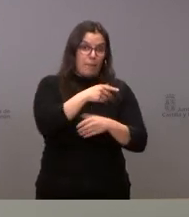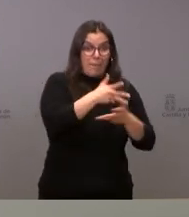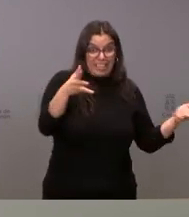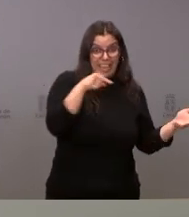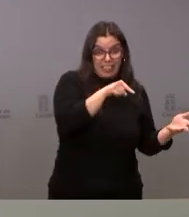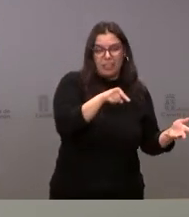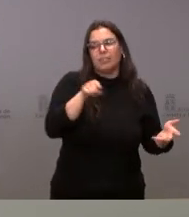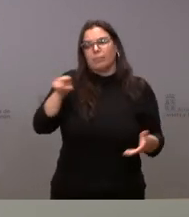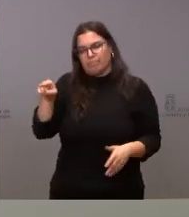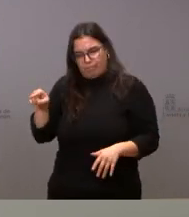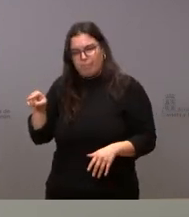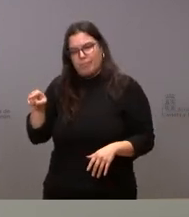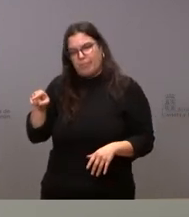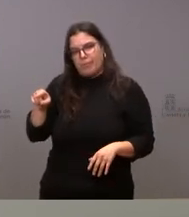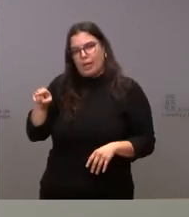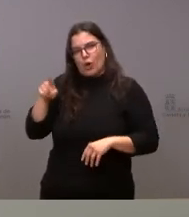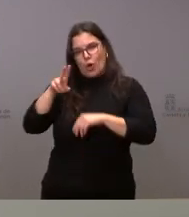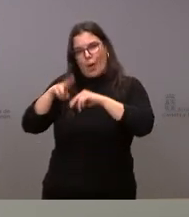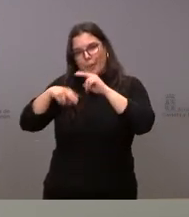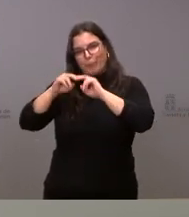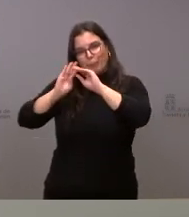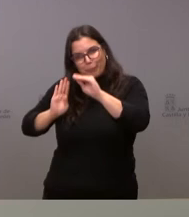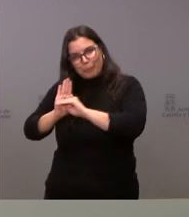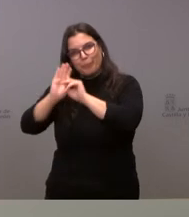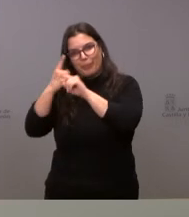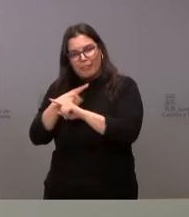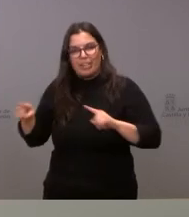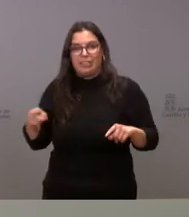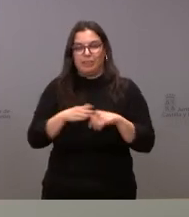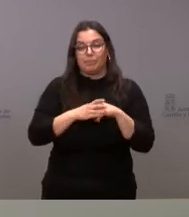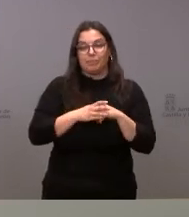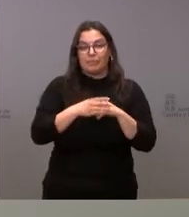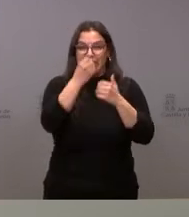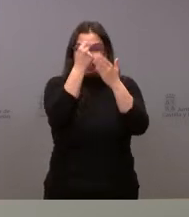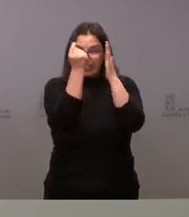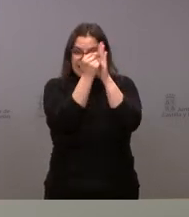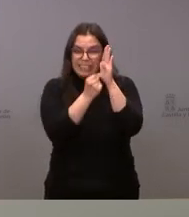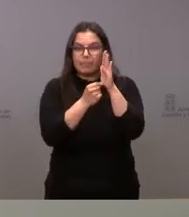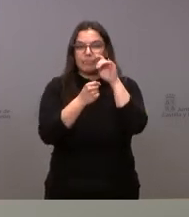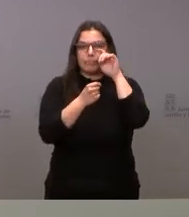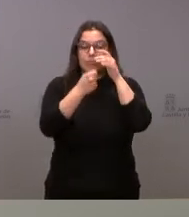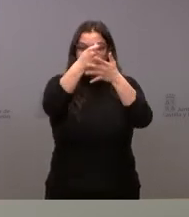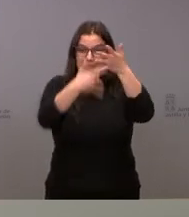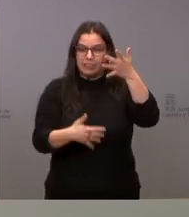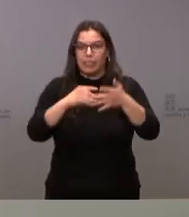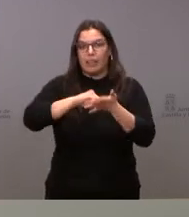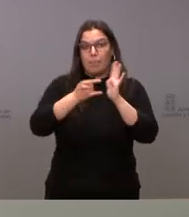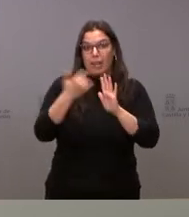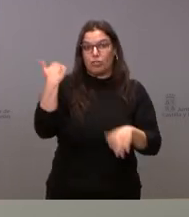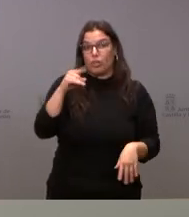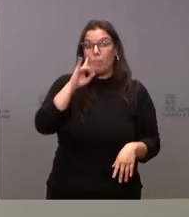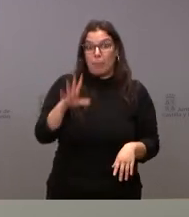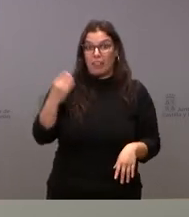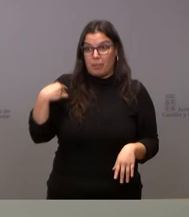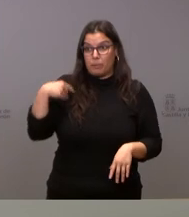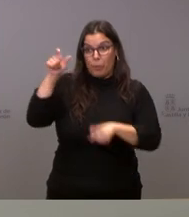Valladolid y efectivamente la relación de inversiones las tienen ustedes las que van en ese plan Soria y además yo creo que fue recogido así por